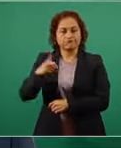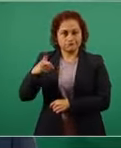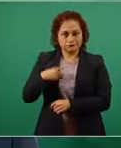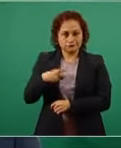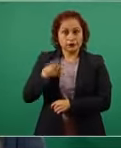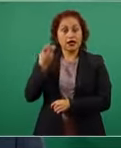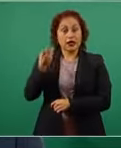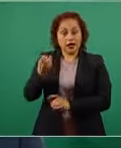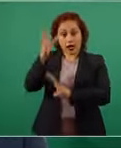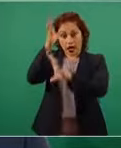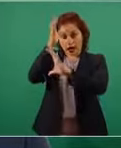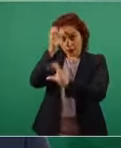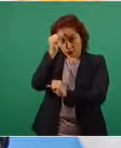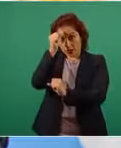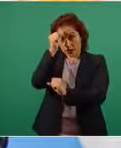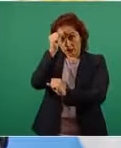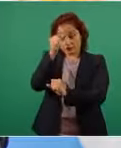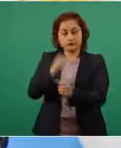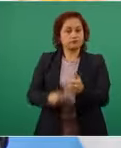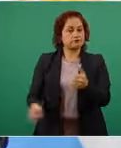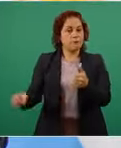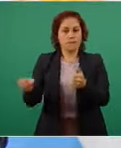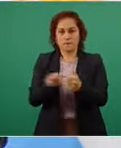que parta de esa premisa